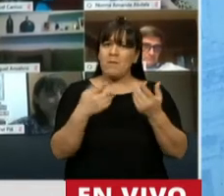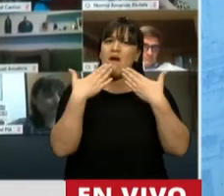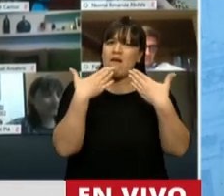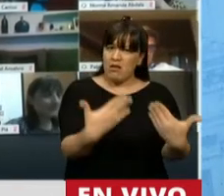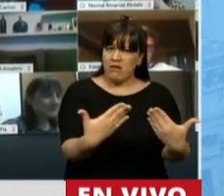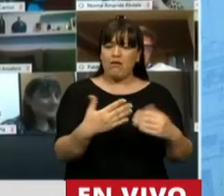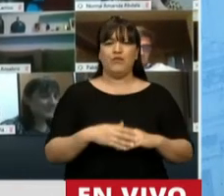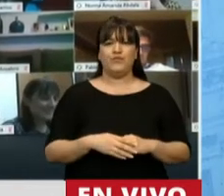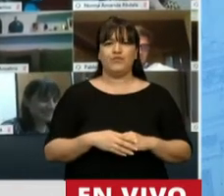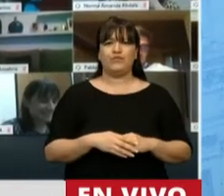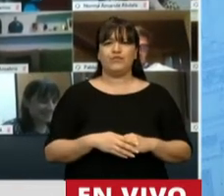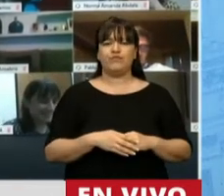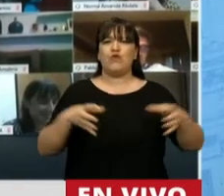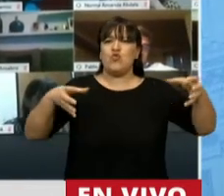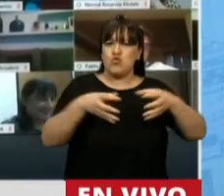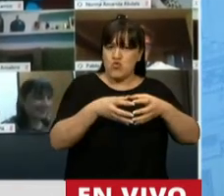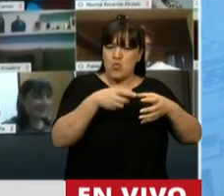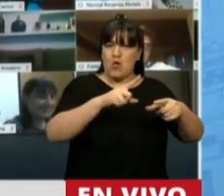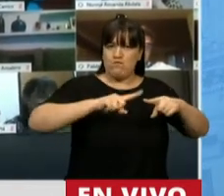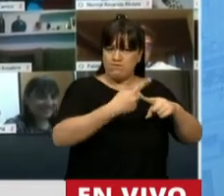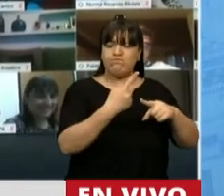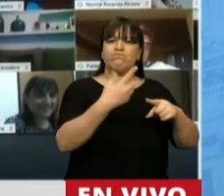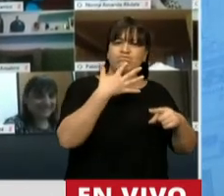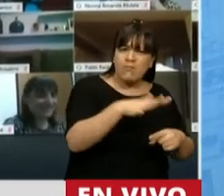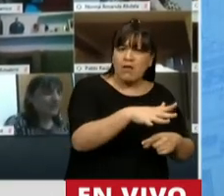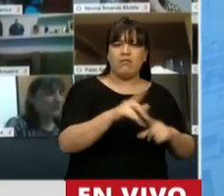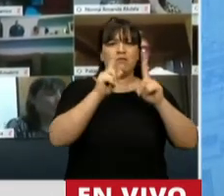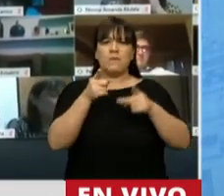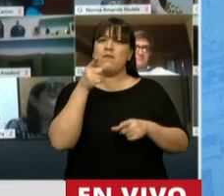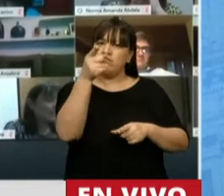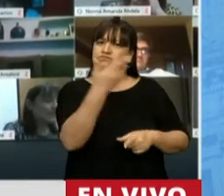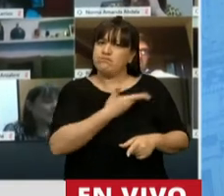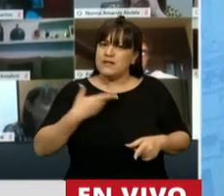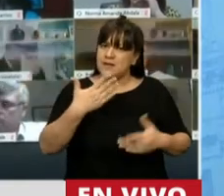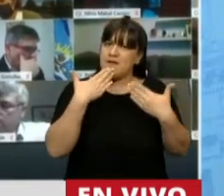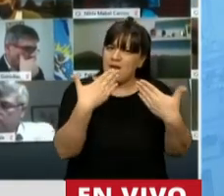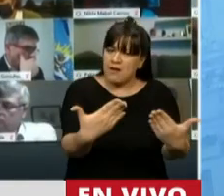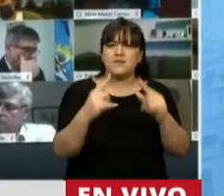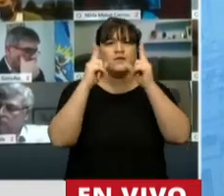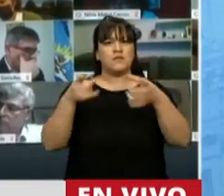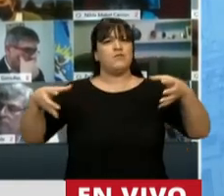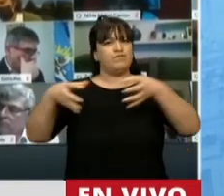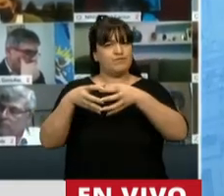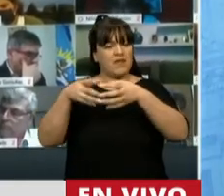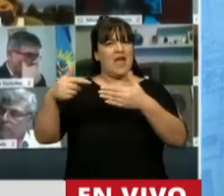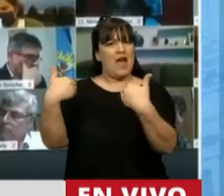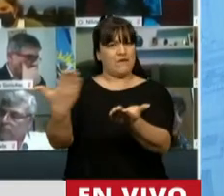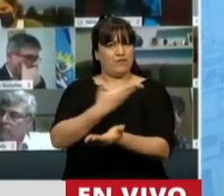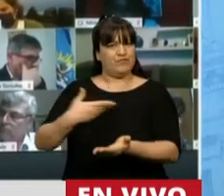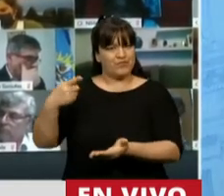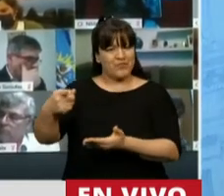al interbloque por la comprensión, a usted y al presidente de la bancada oficialista,